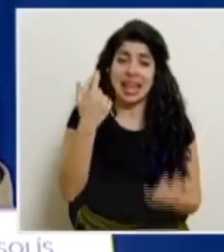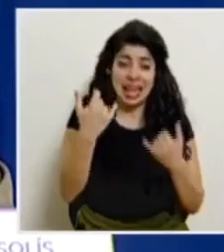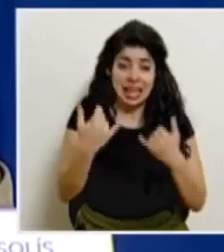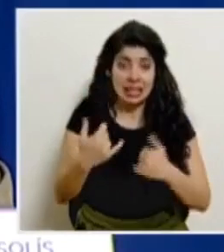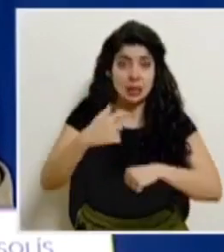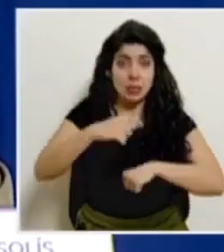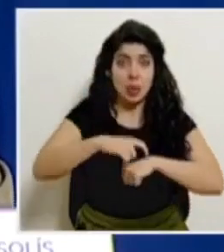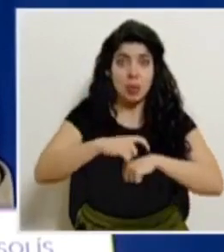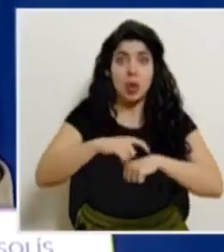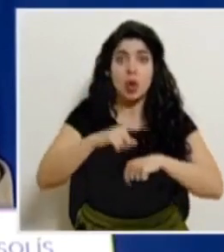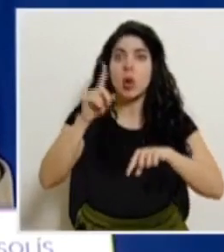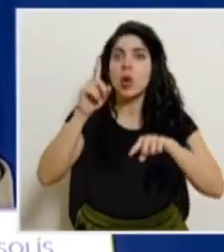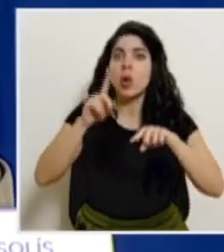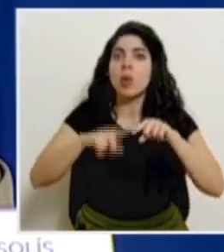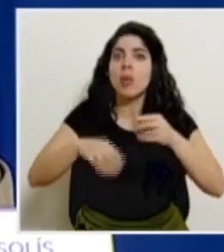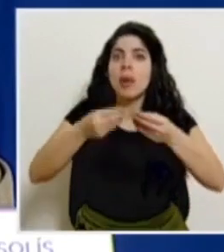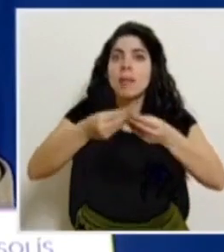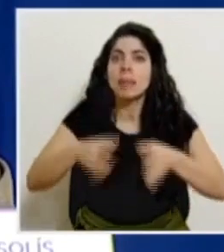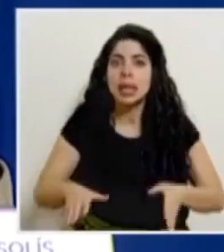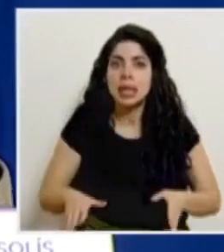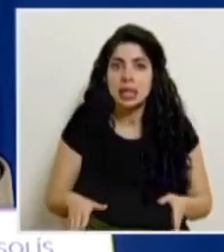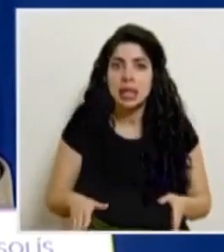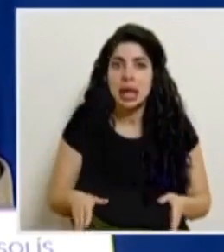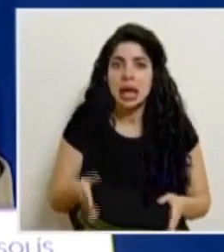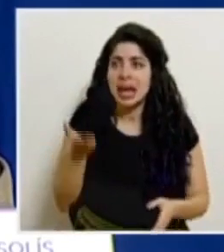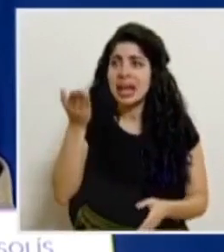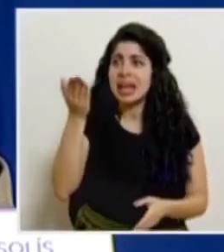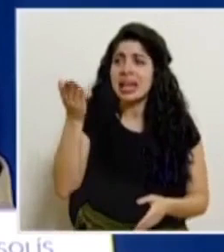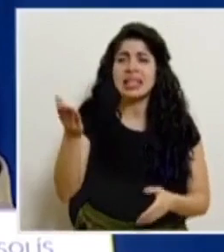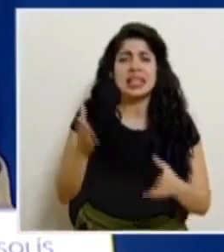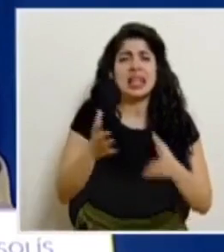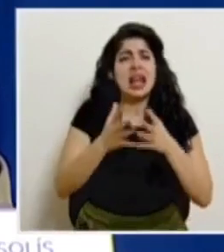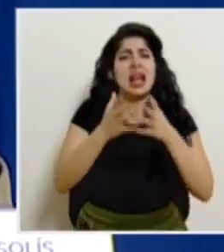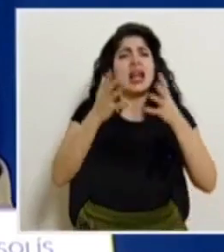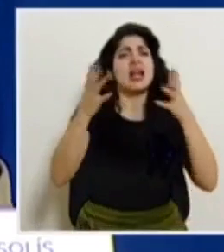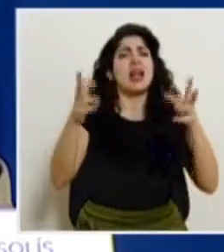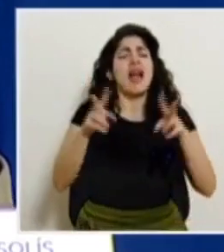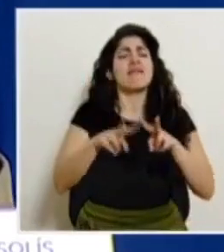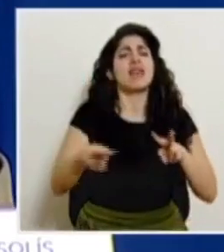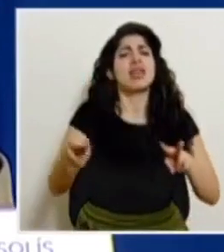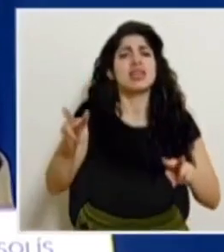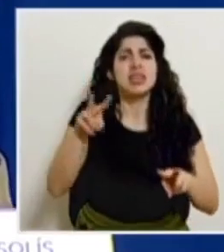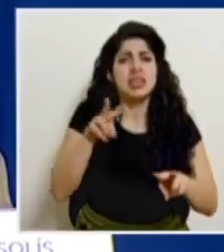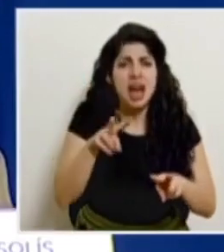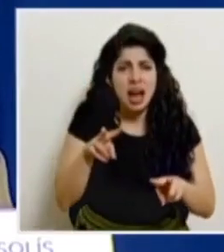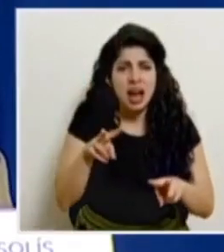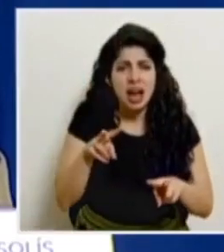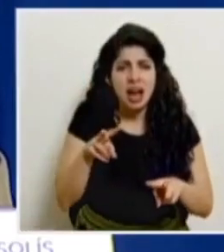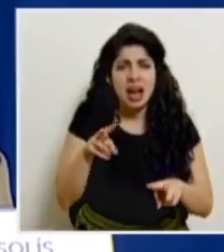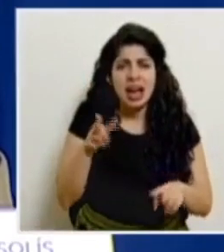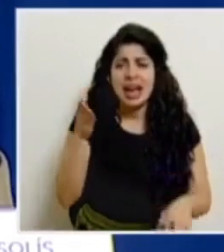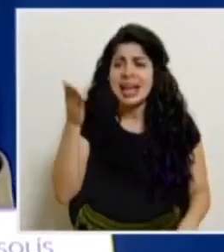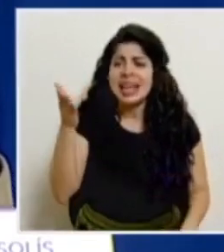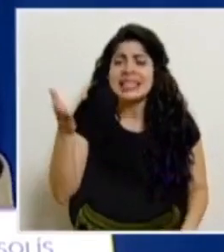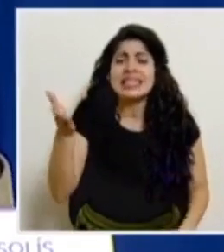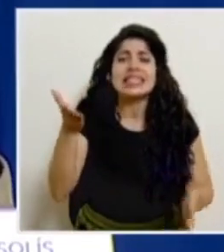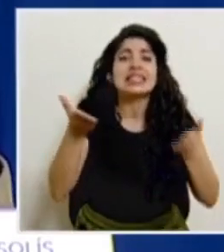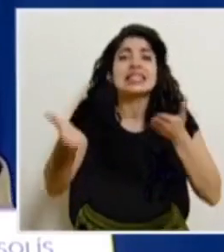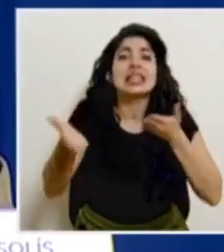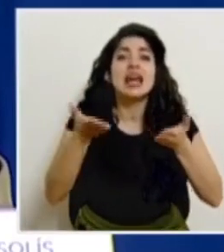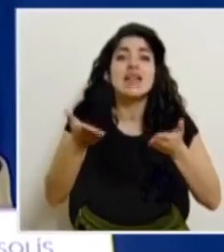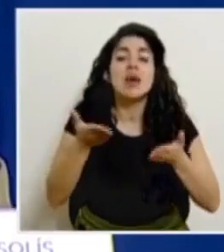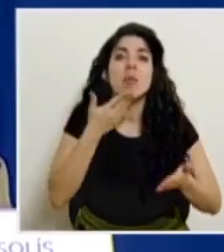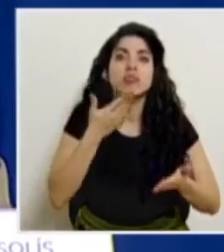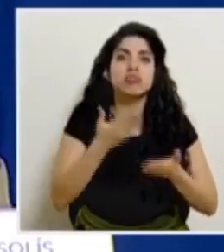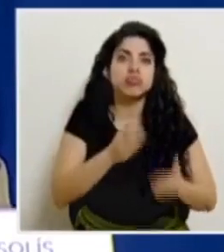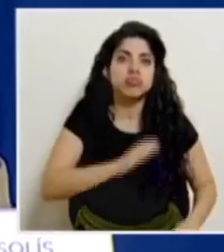este momento perder esa gran ventaja esa ese servicio de